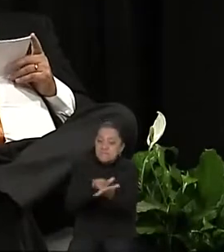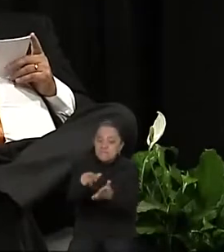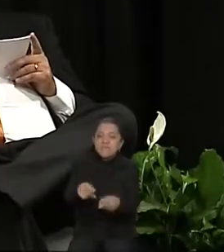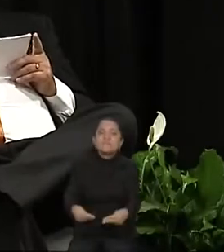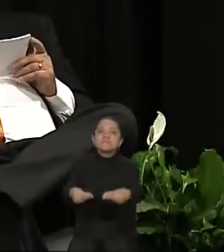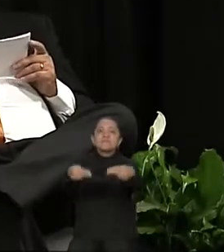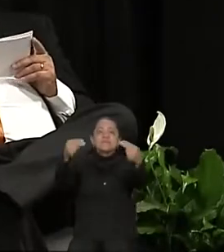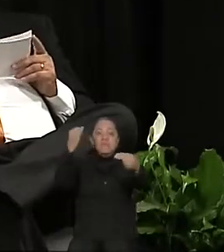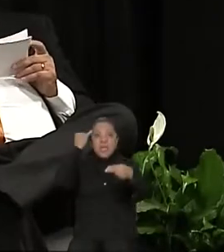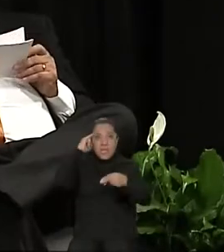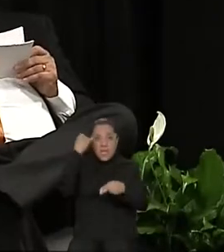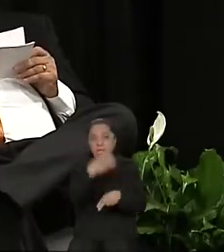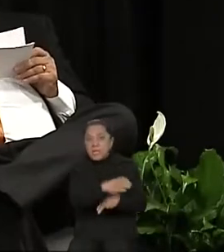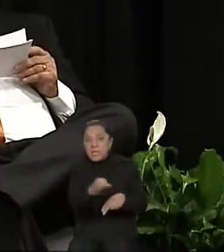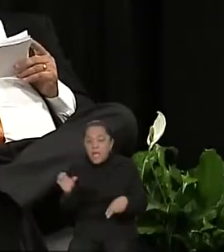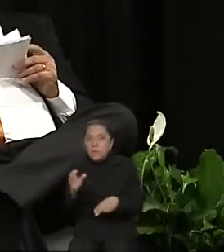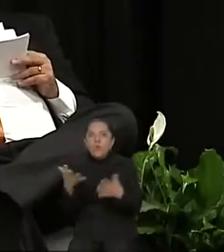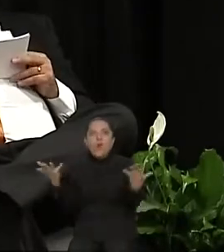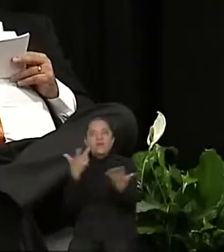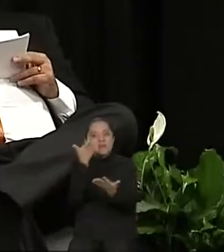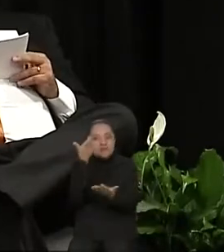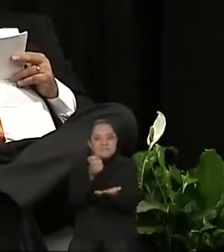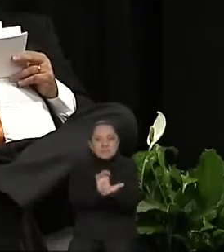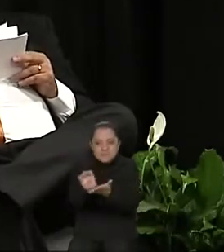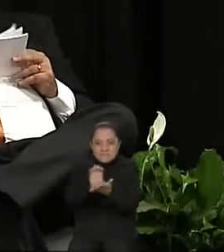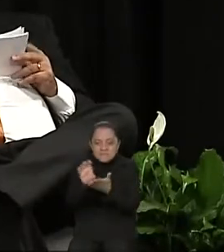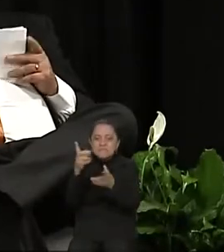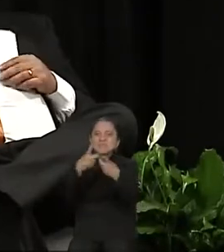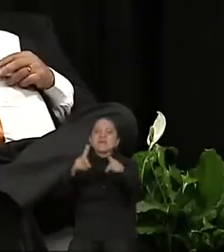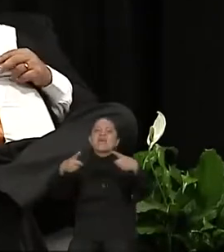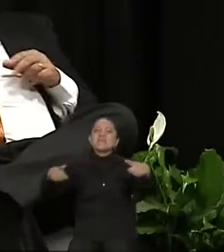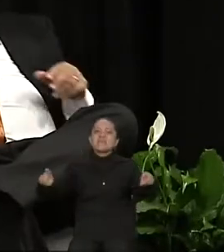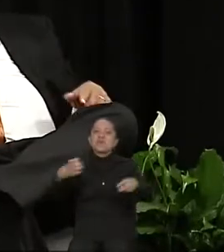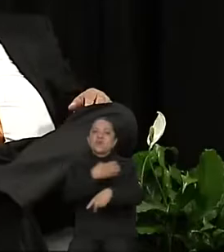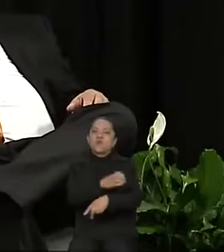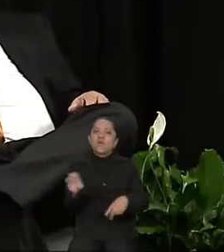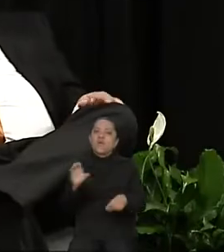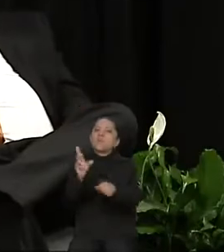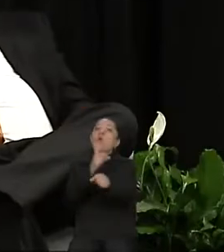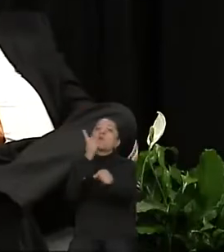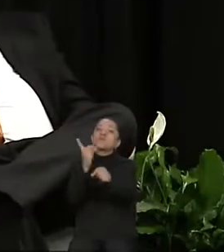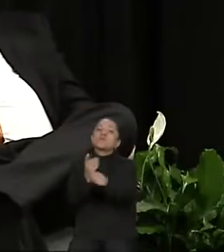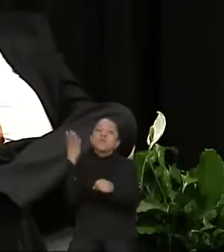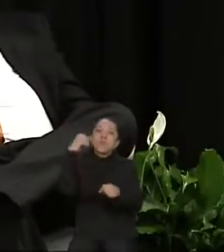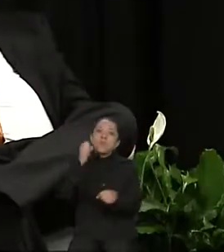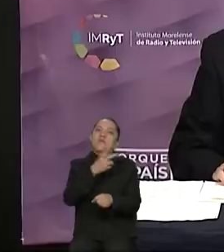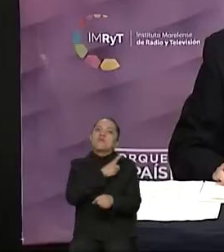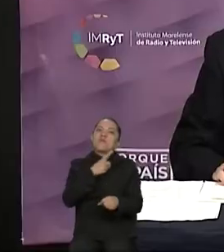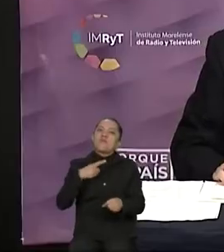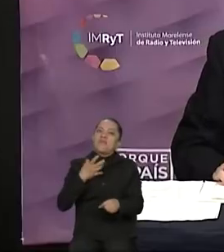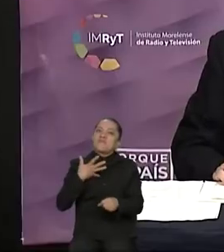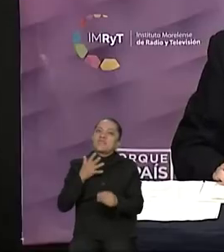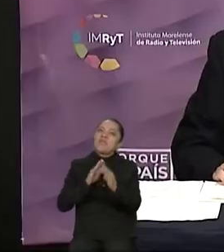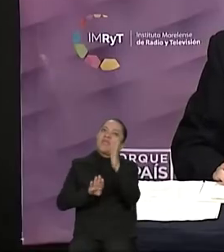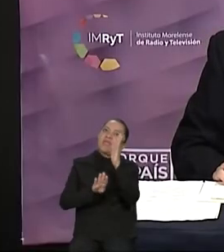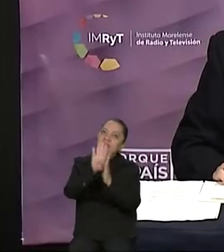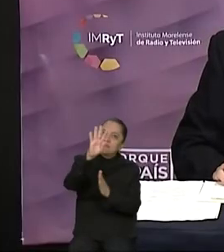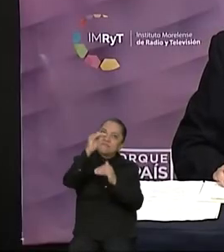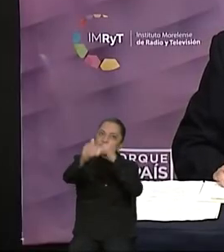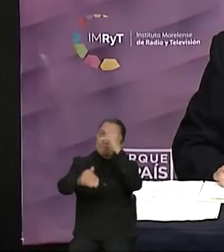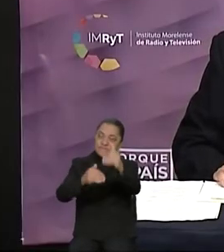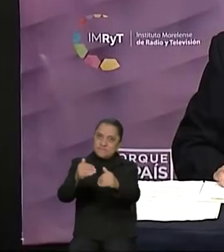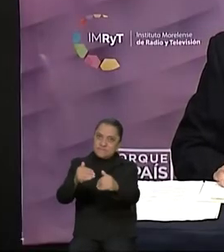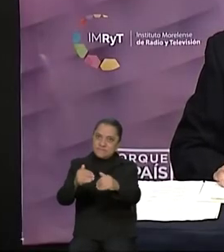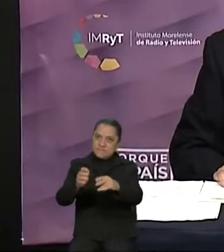los recursos y ver en el desarrollo del campo la gran oportunidad que Morelos debe tener hacia adelante. De esta forma cerramos